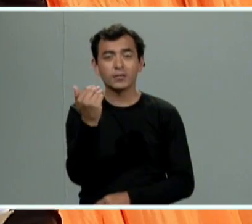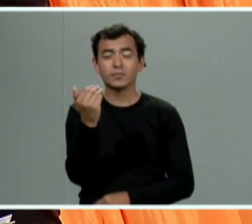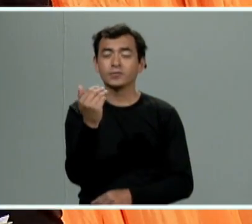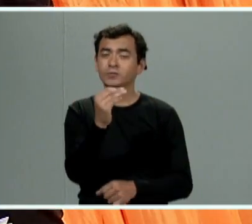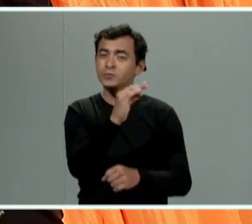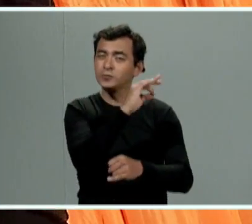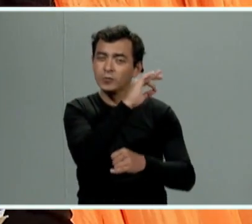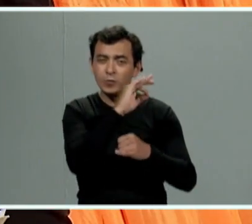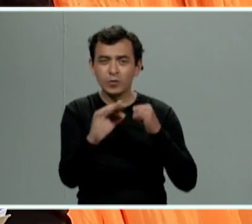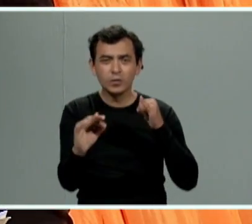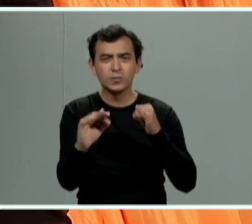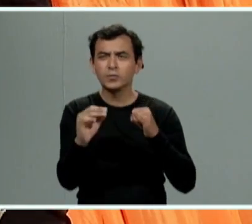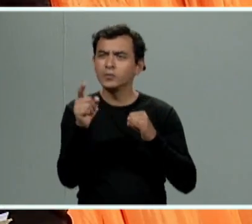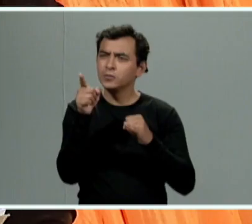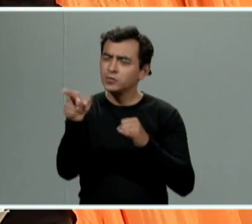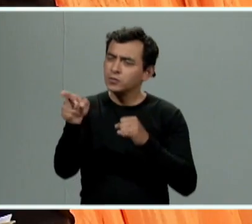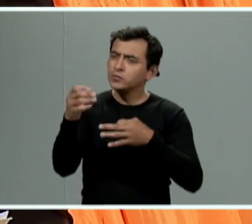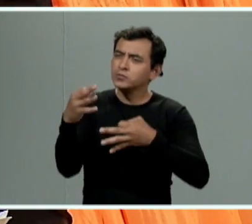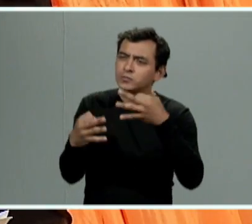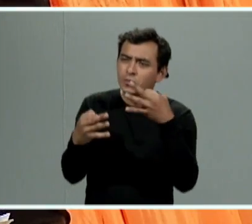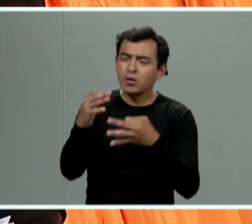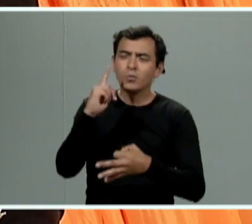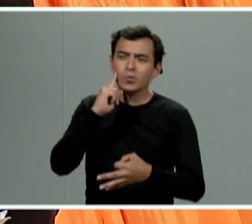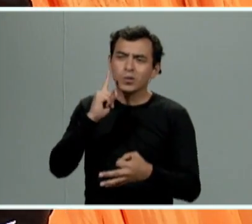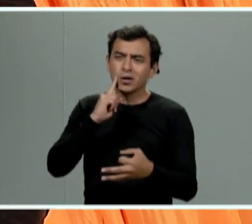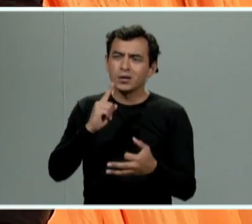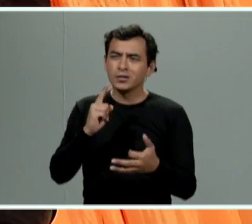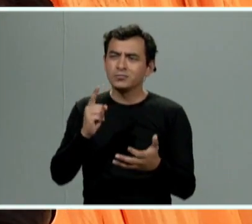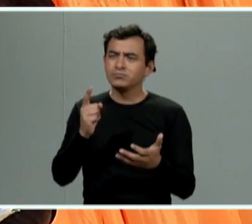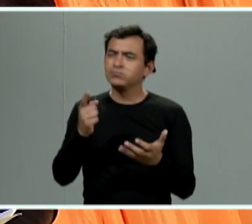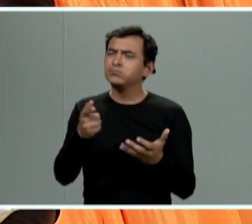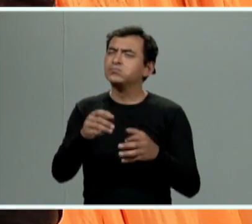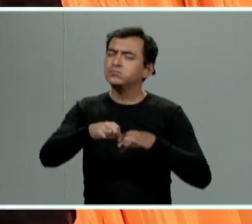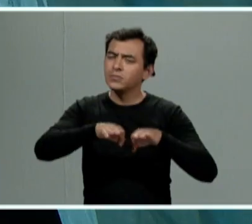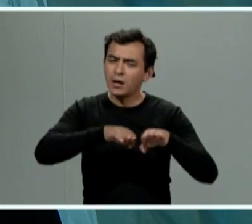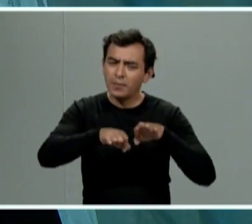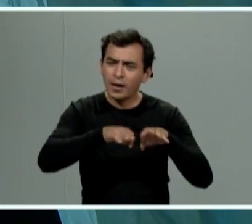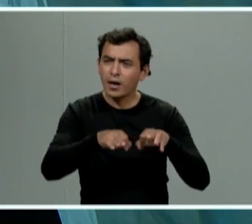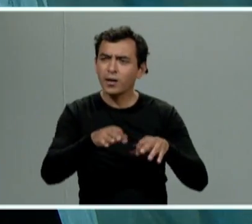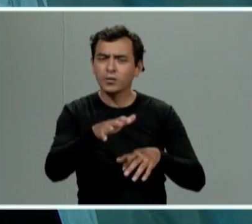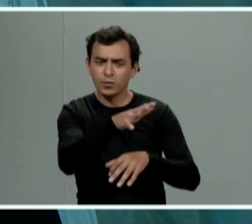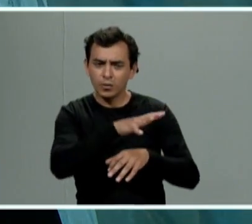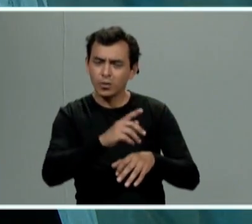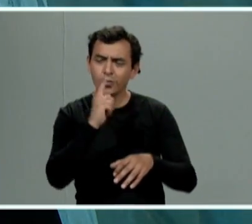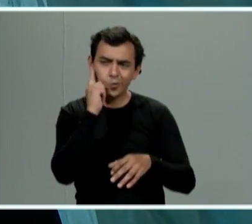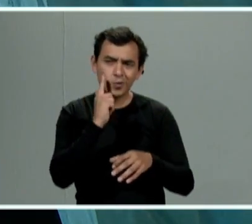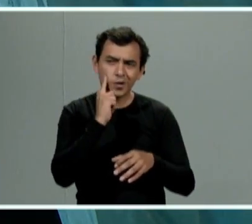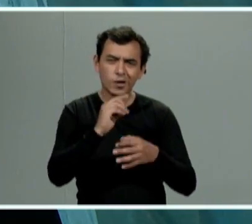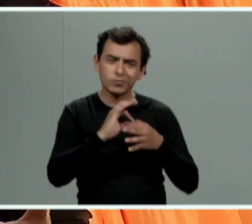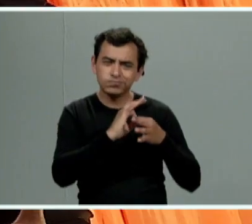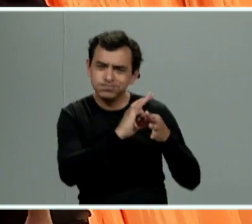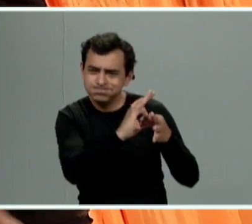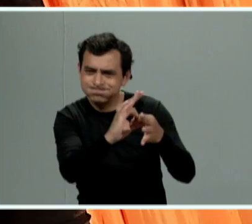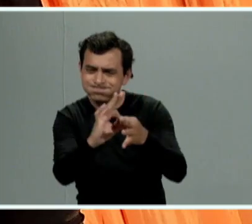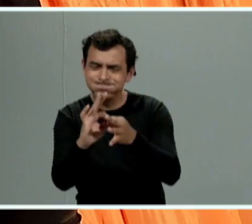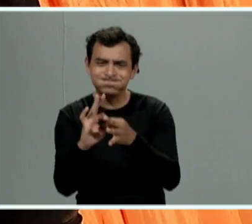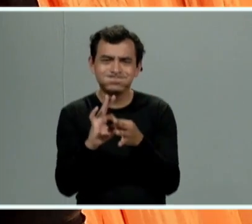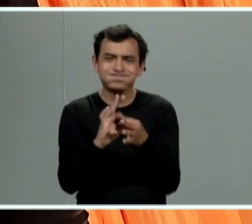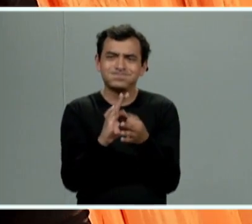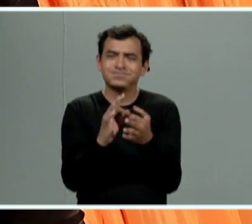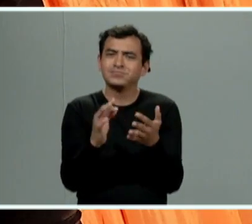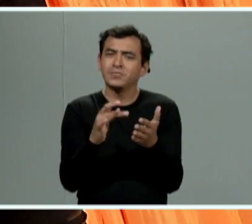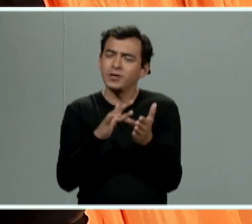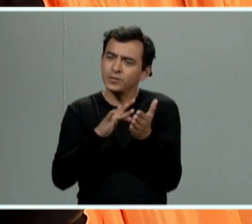tú como fiscal como mujer también el trabajo que se tiene que hacer con nosotros las mujeres en estas redes de apoyo que tenemos que